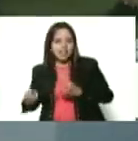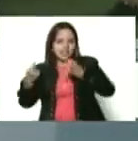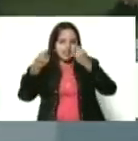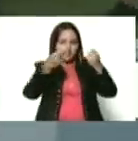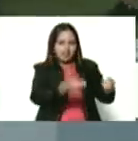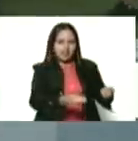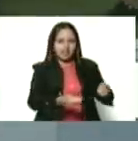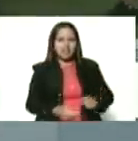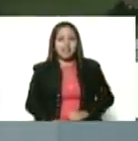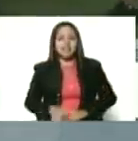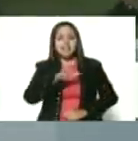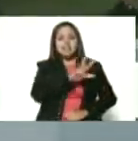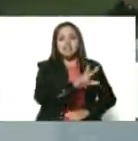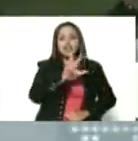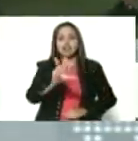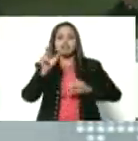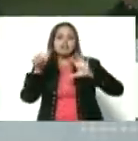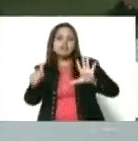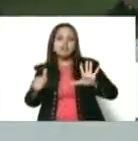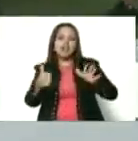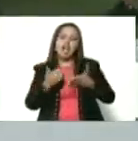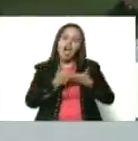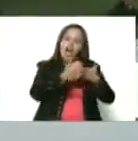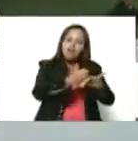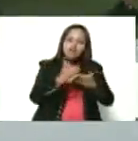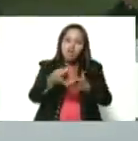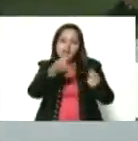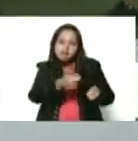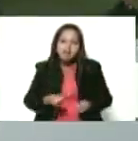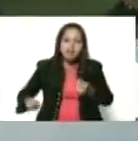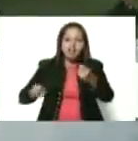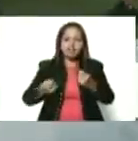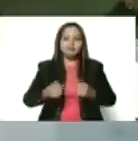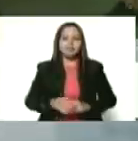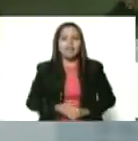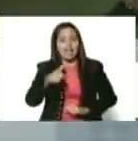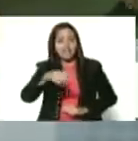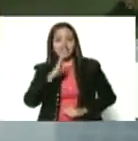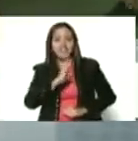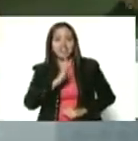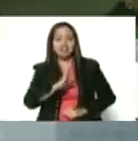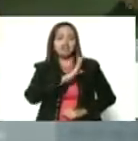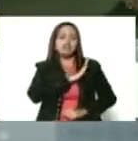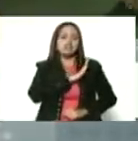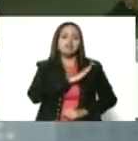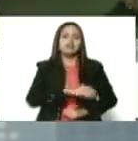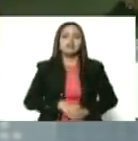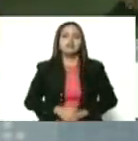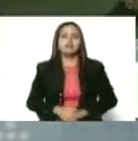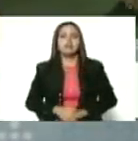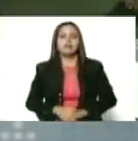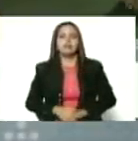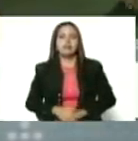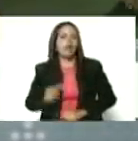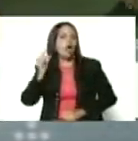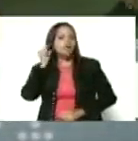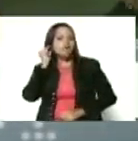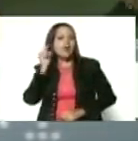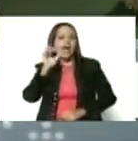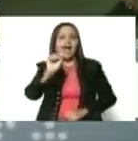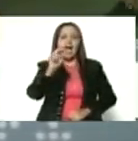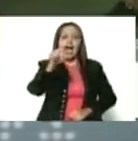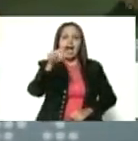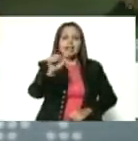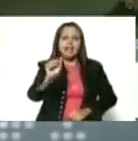decía, 336 créditos a nivel nacional y hoy aquí en el banco tenemos a nuestra amiga Ana Rosa